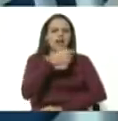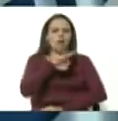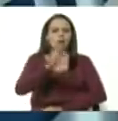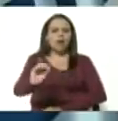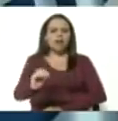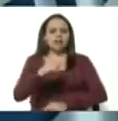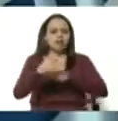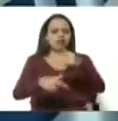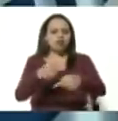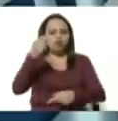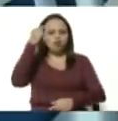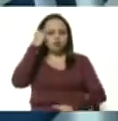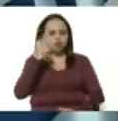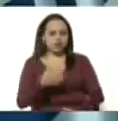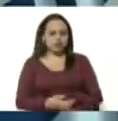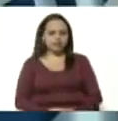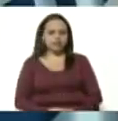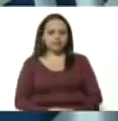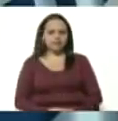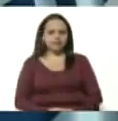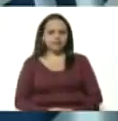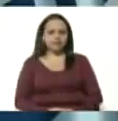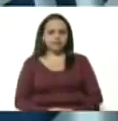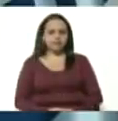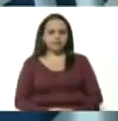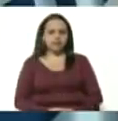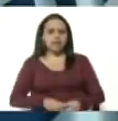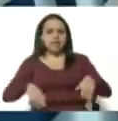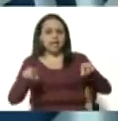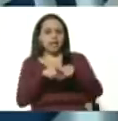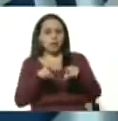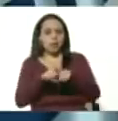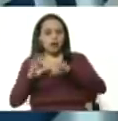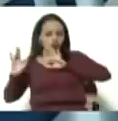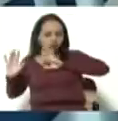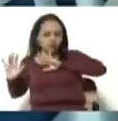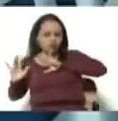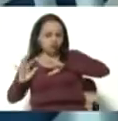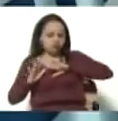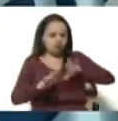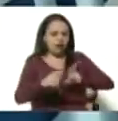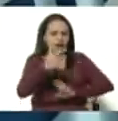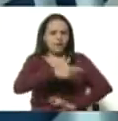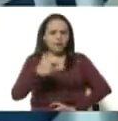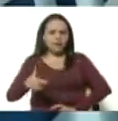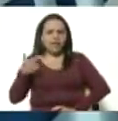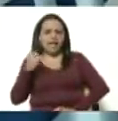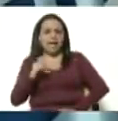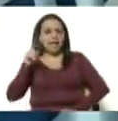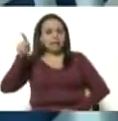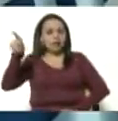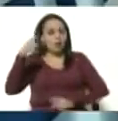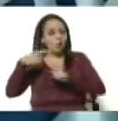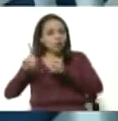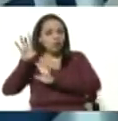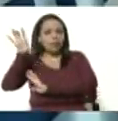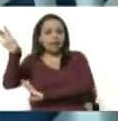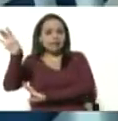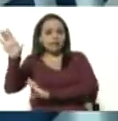diarios coincidiendo con la llegada masiva de compatriotas que estaban en el extranjero